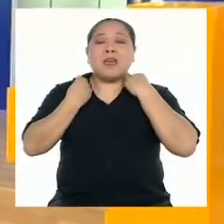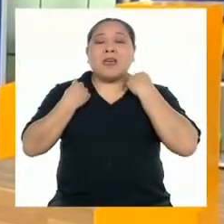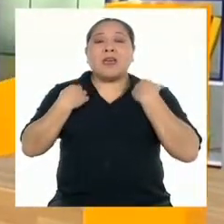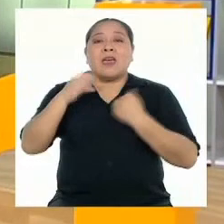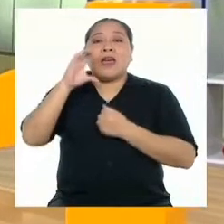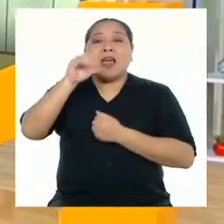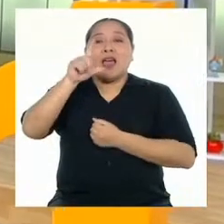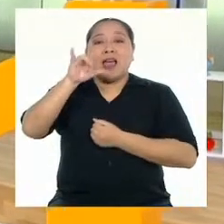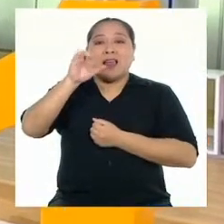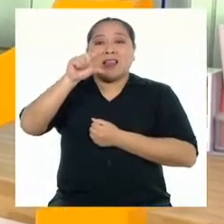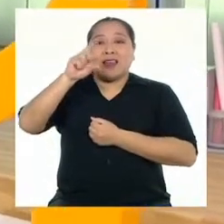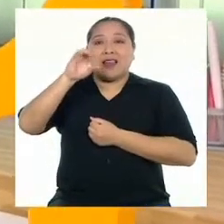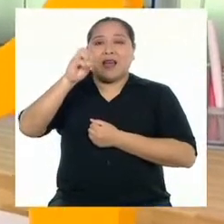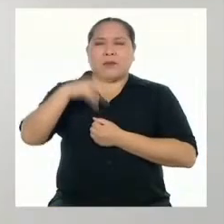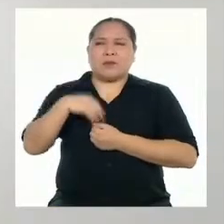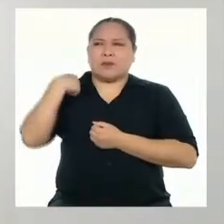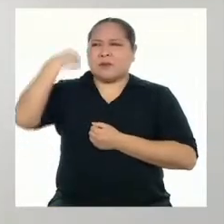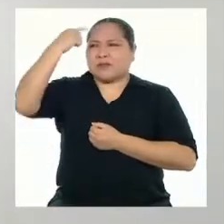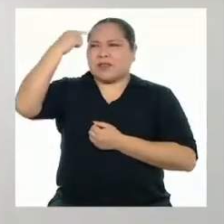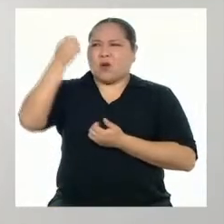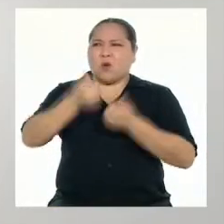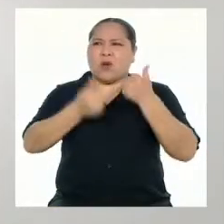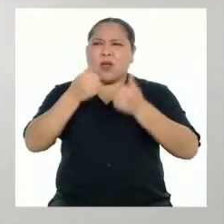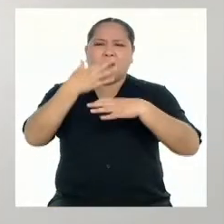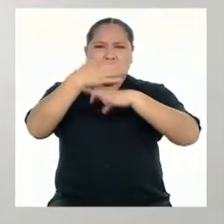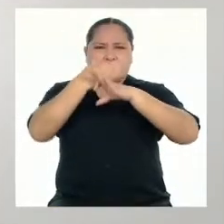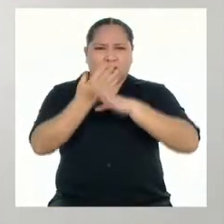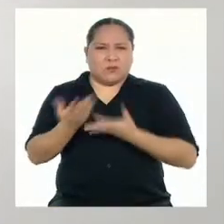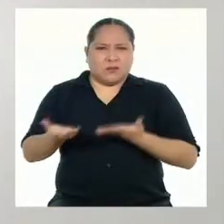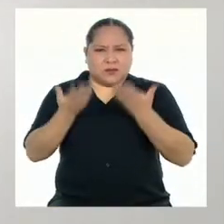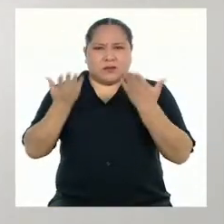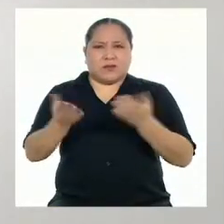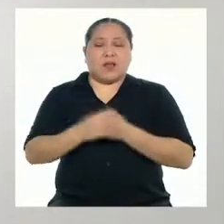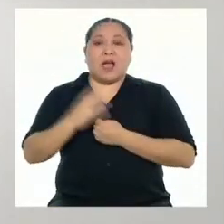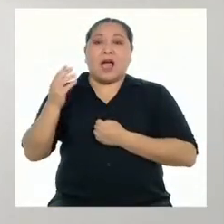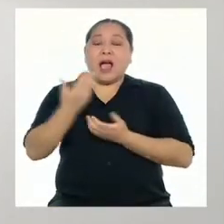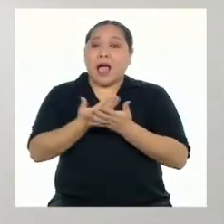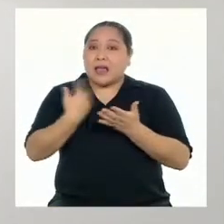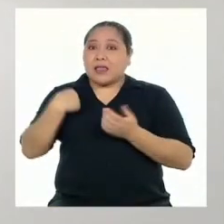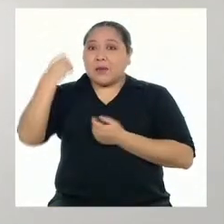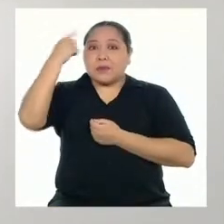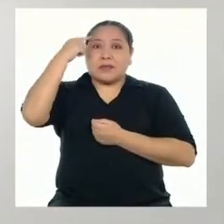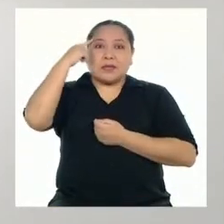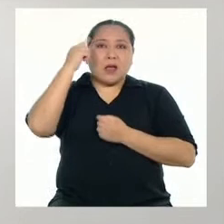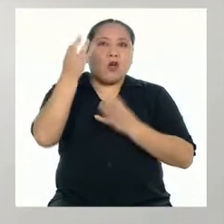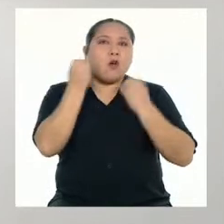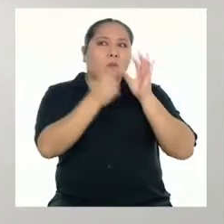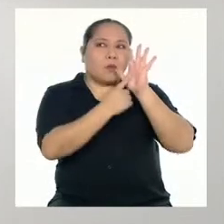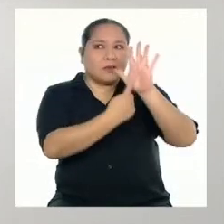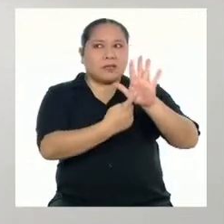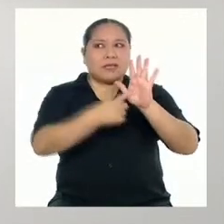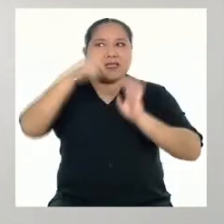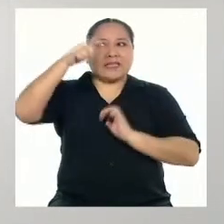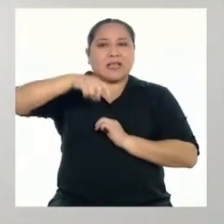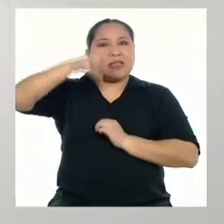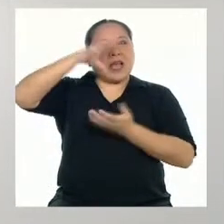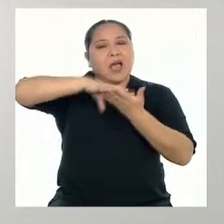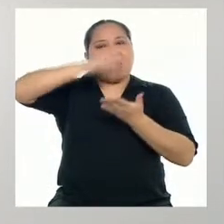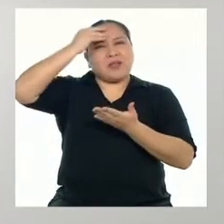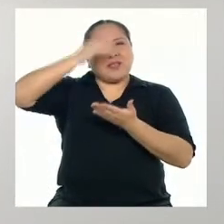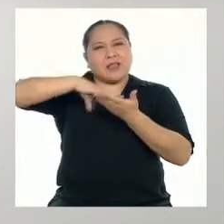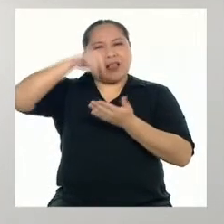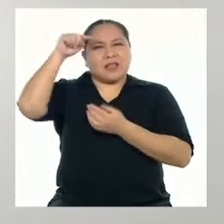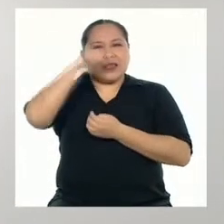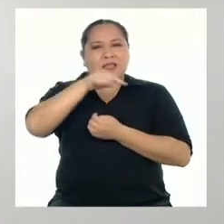forma que podría darle. Antes de pensar en la presentación, necesitamos aprender sobre ese